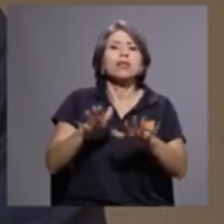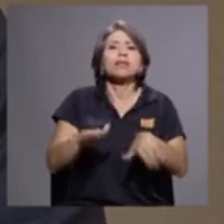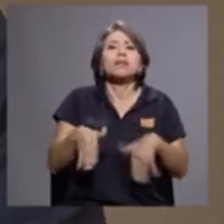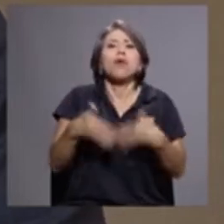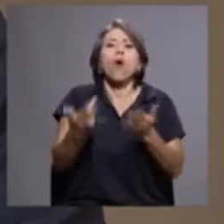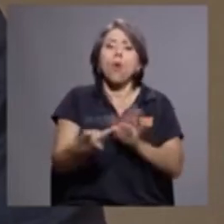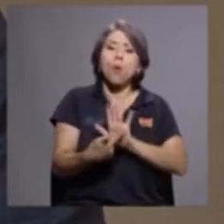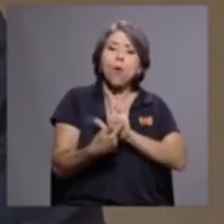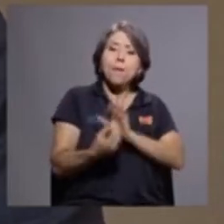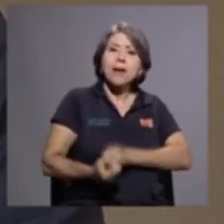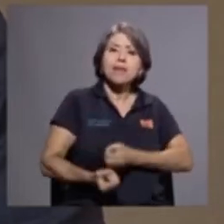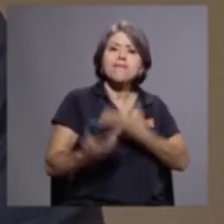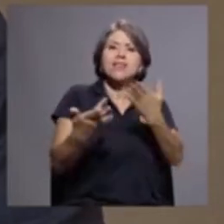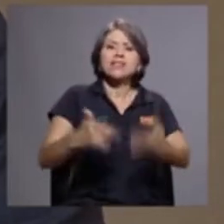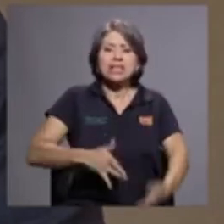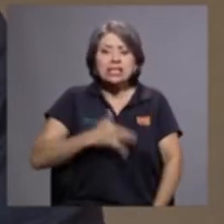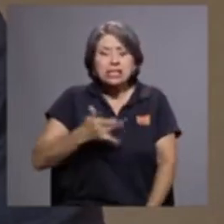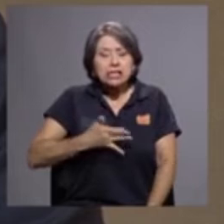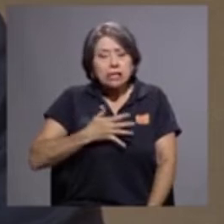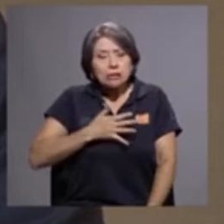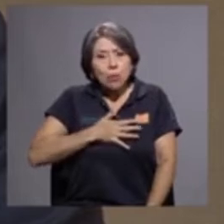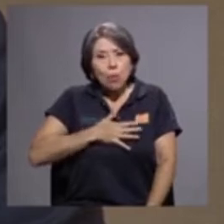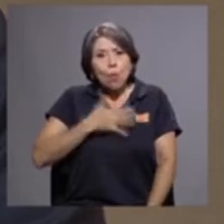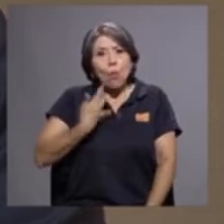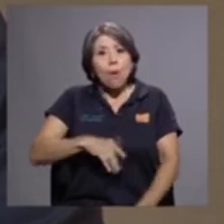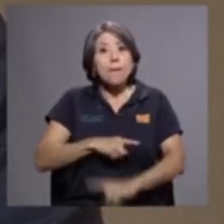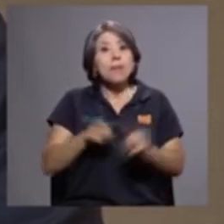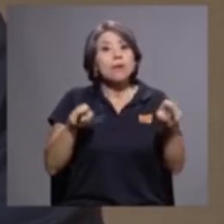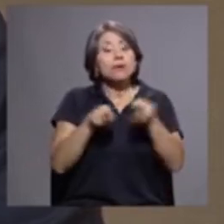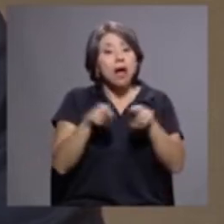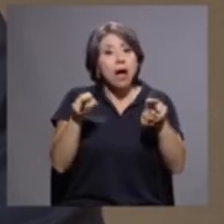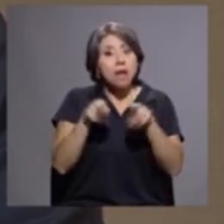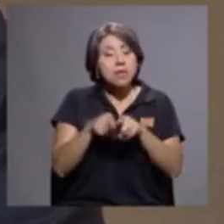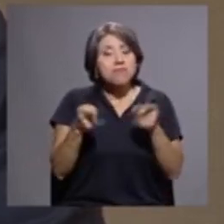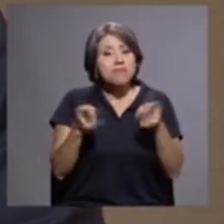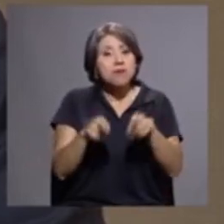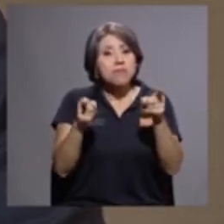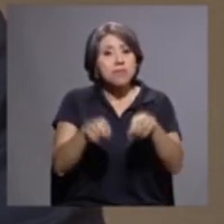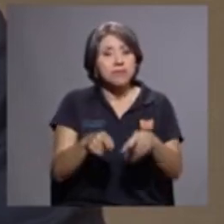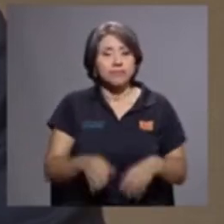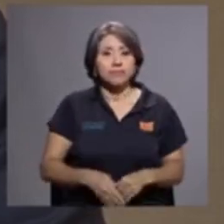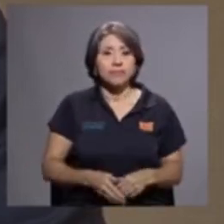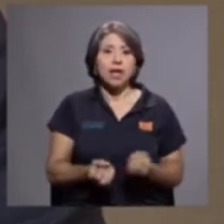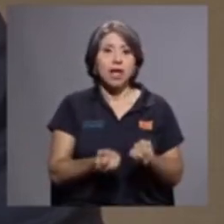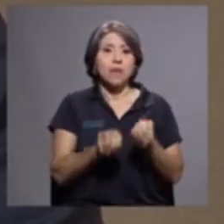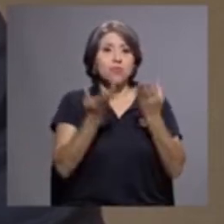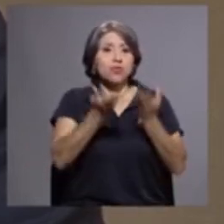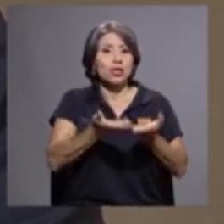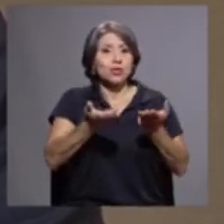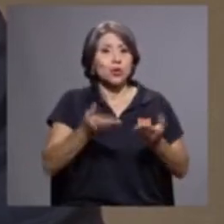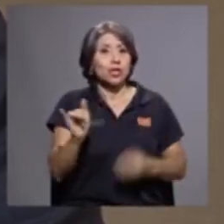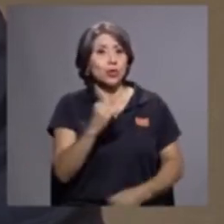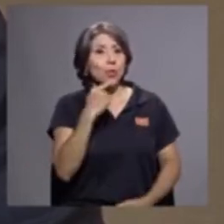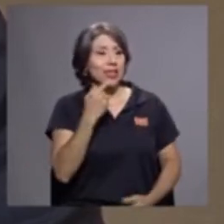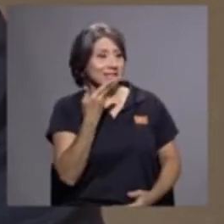sus indignaciones, pero además los ponen en detalle. Hay muchas cosas que, como dice la decana de Ciencias Sociales, doña Isabel Avendaño,